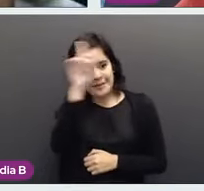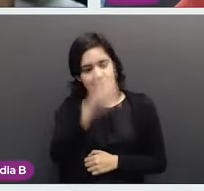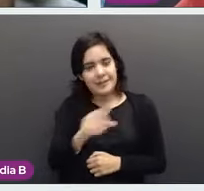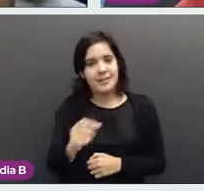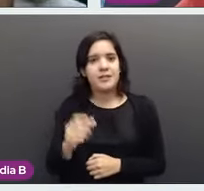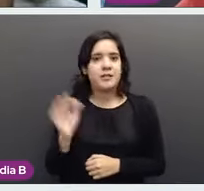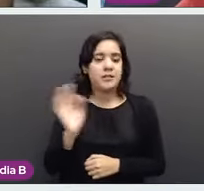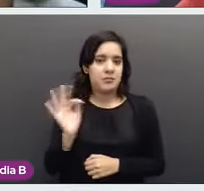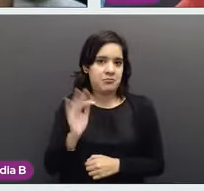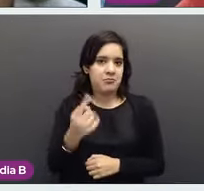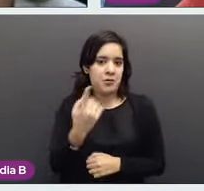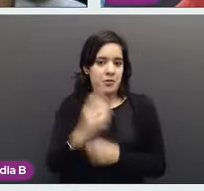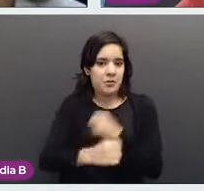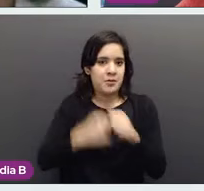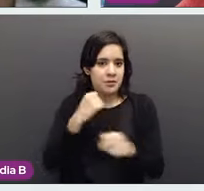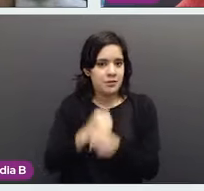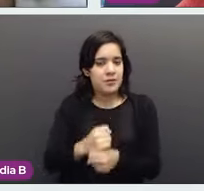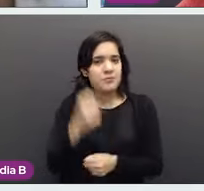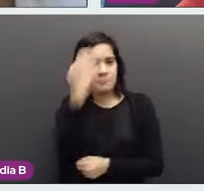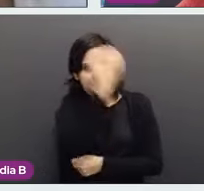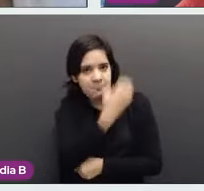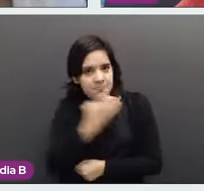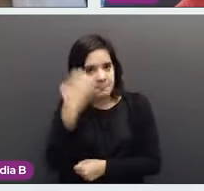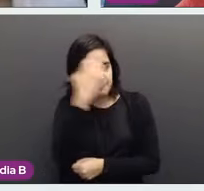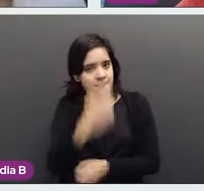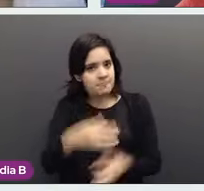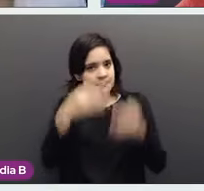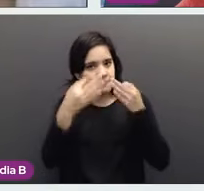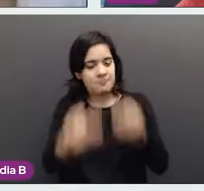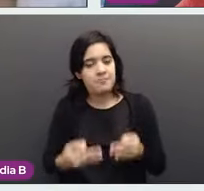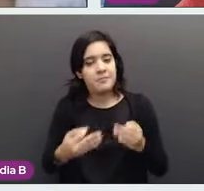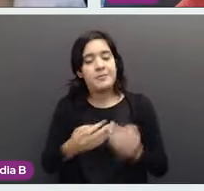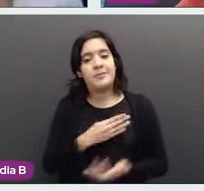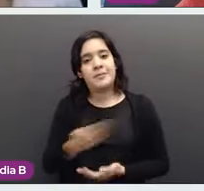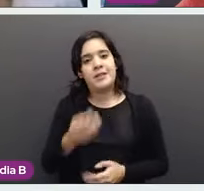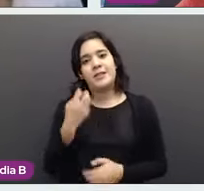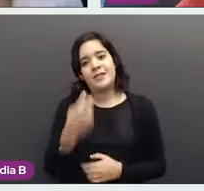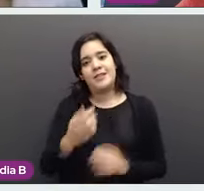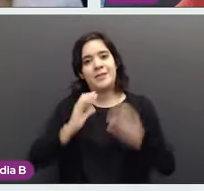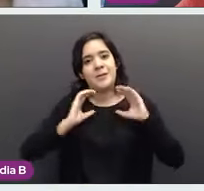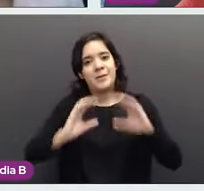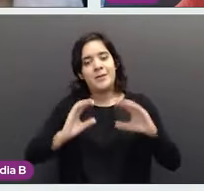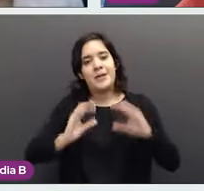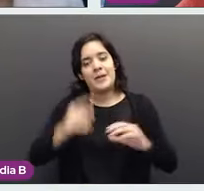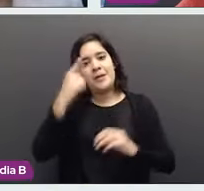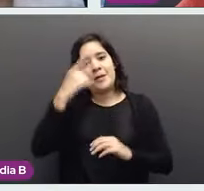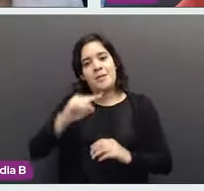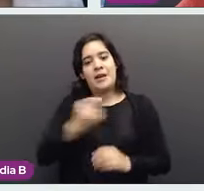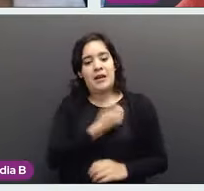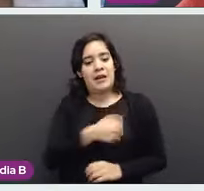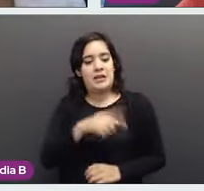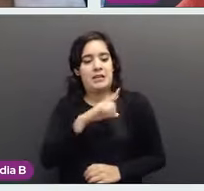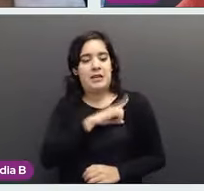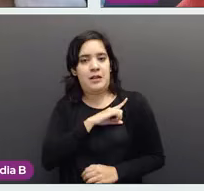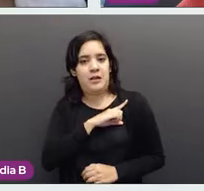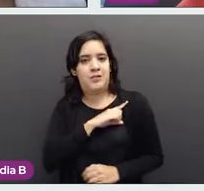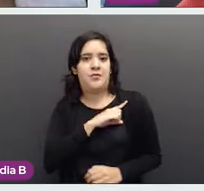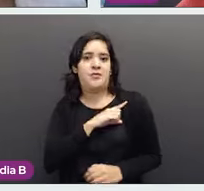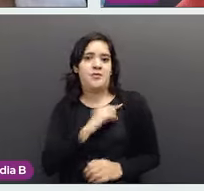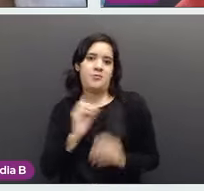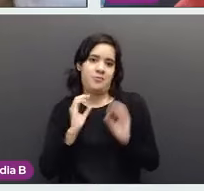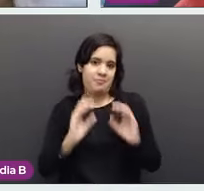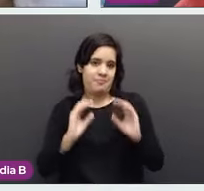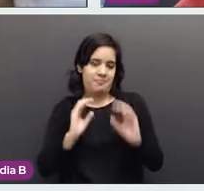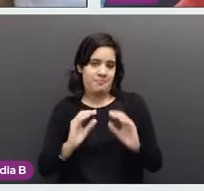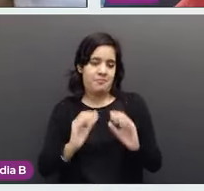anual. Y bueno, pues con esto, con esto poder prevenir problemas de salud, de salud mayor.